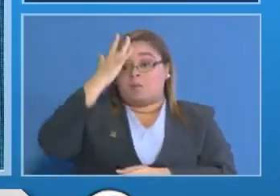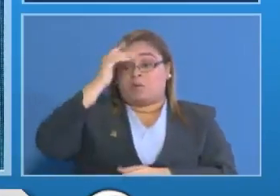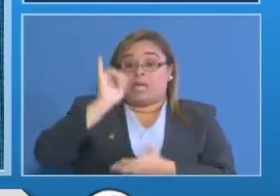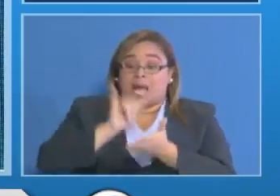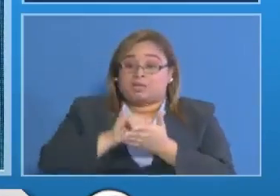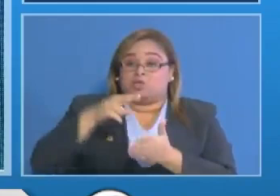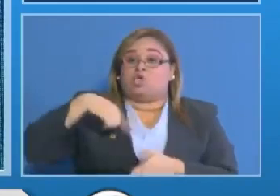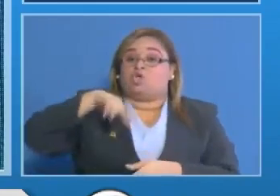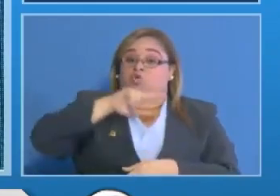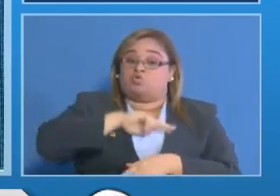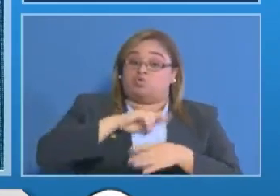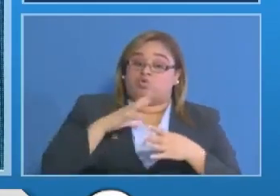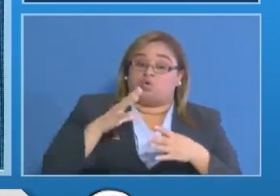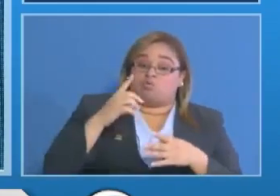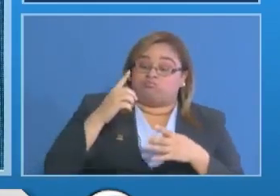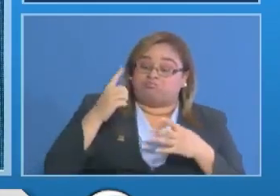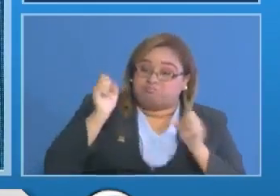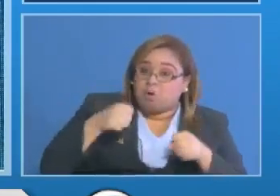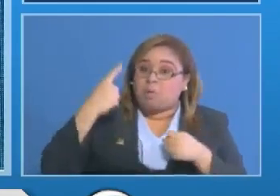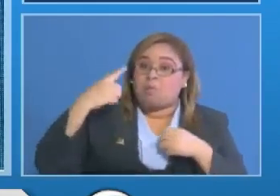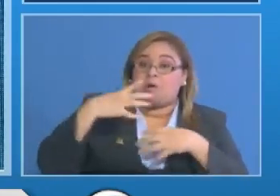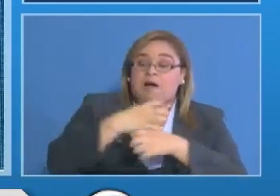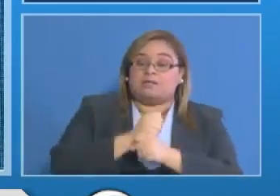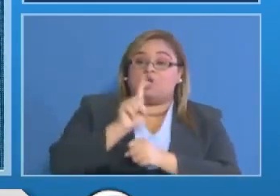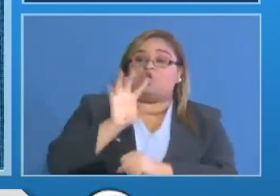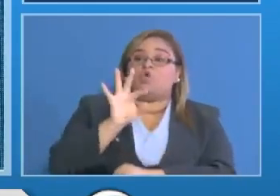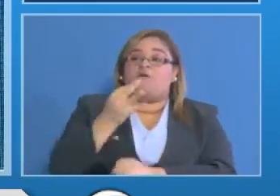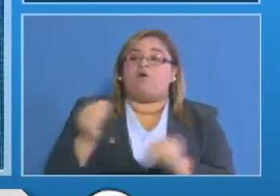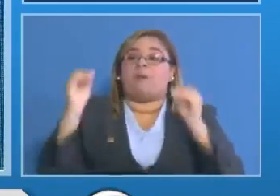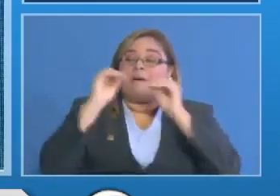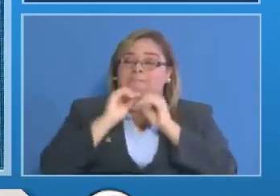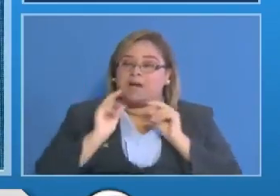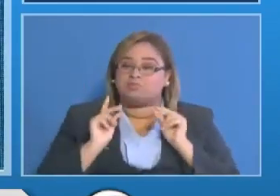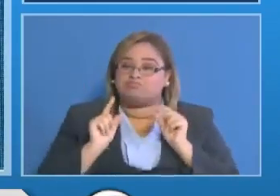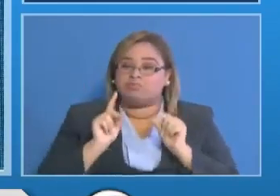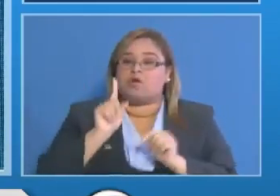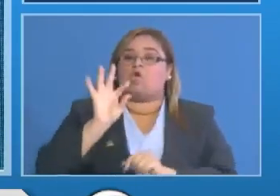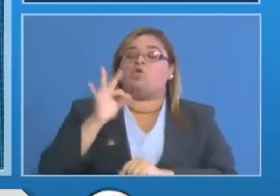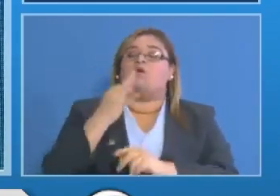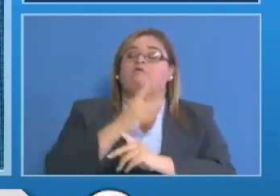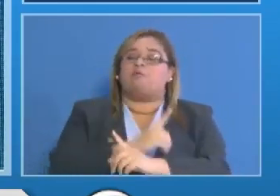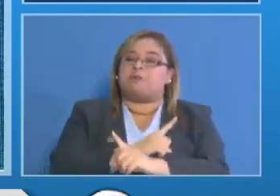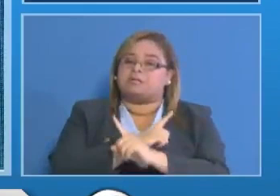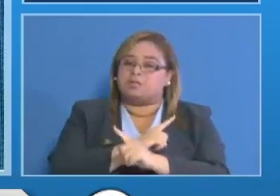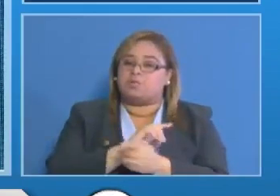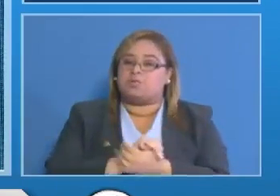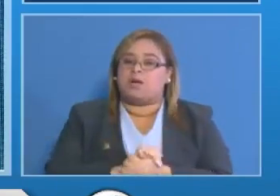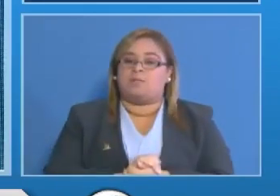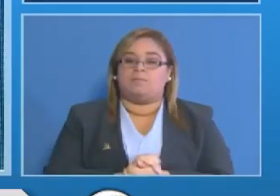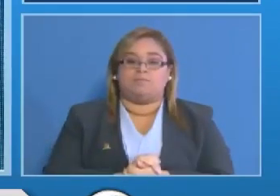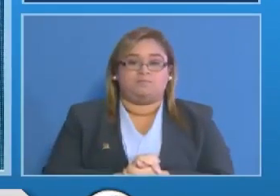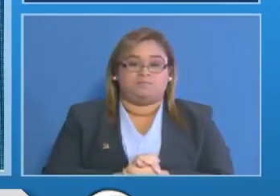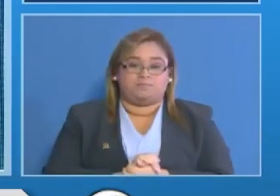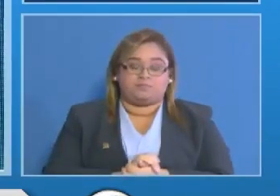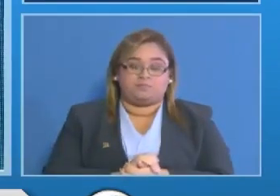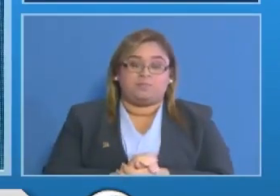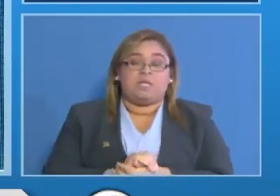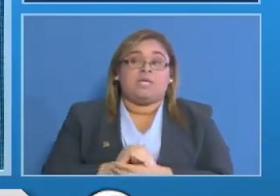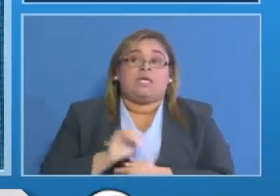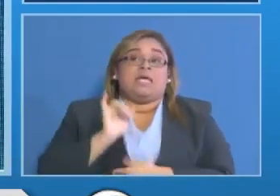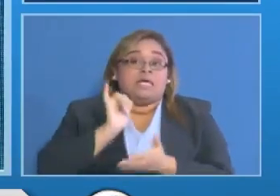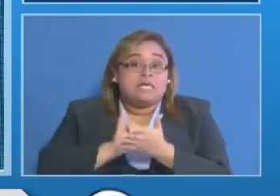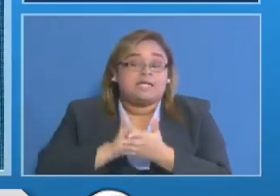lo vamos a hacer de una manera progresiva de una forma segura y no va a ocurrir lo que en otros